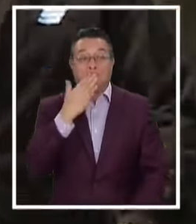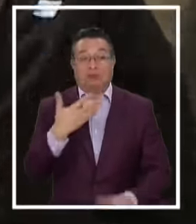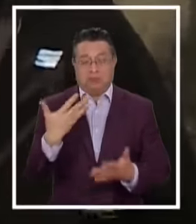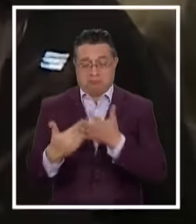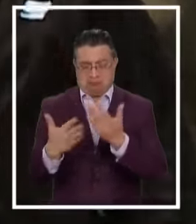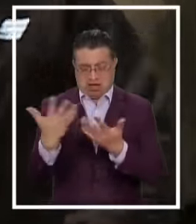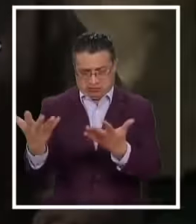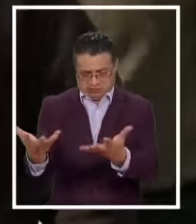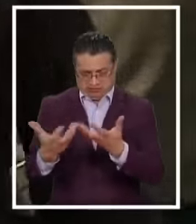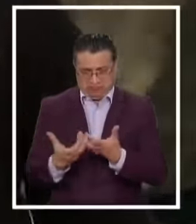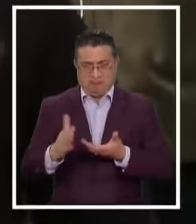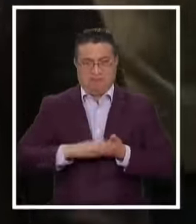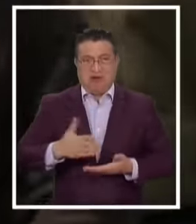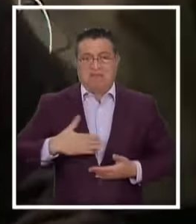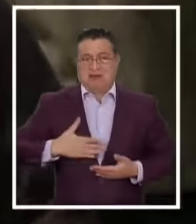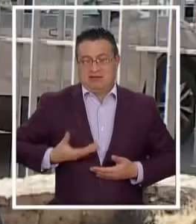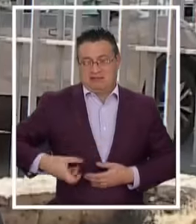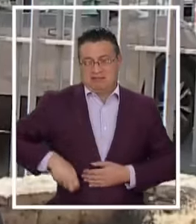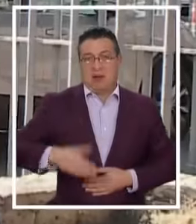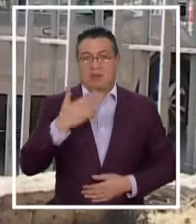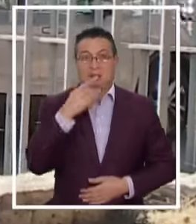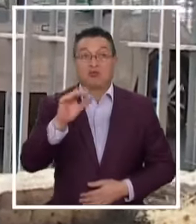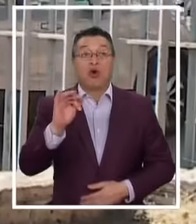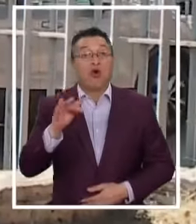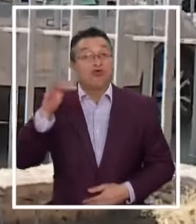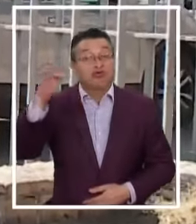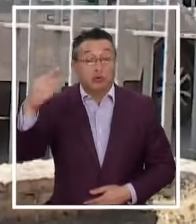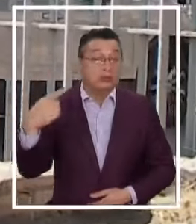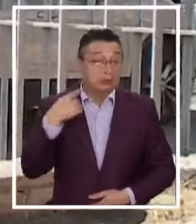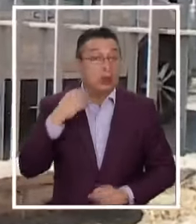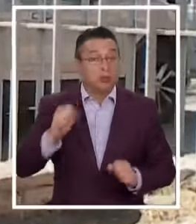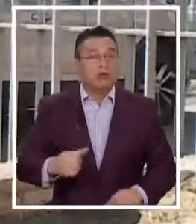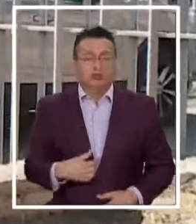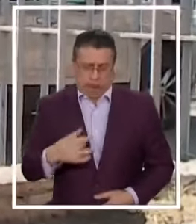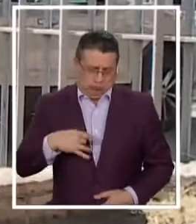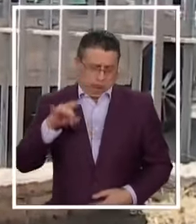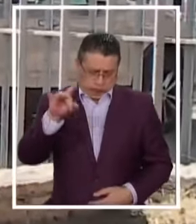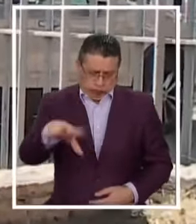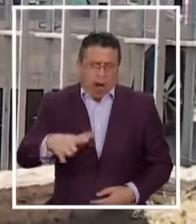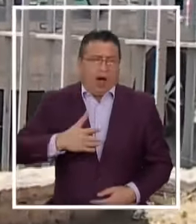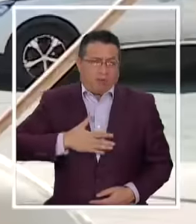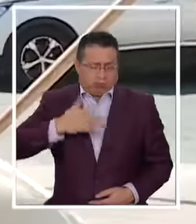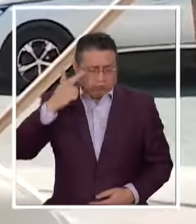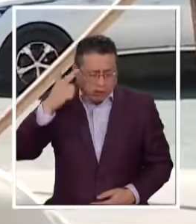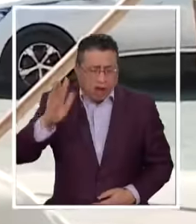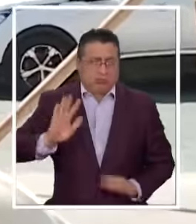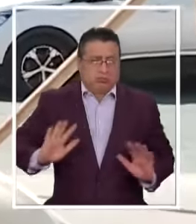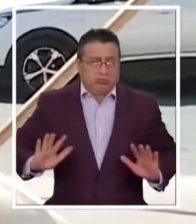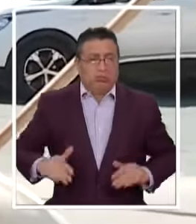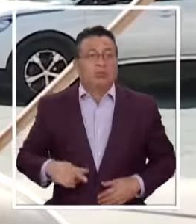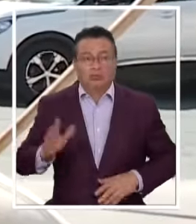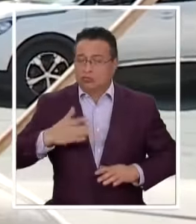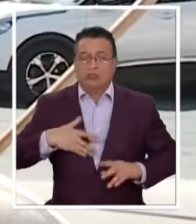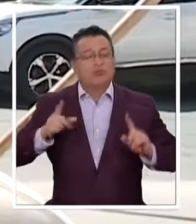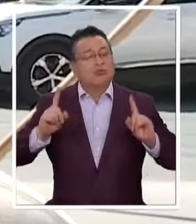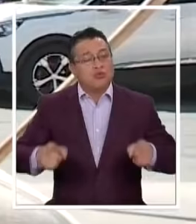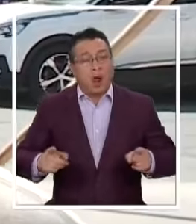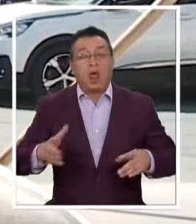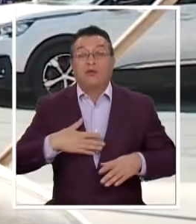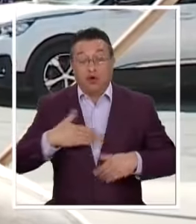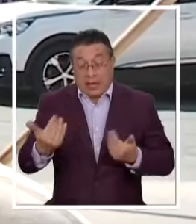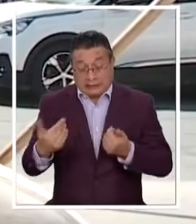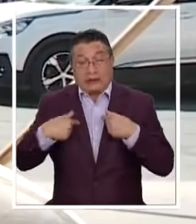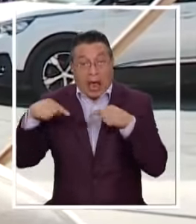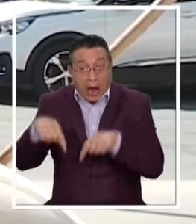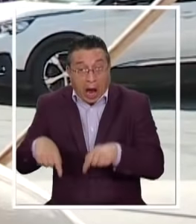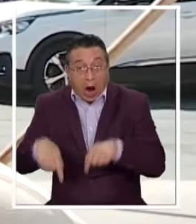mis manos Asumiendo la consecuencia Que tal vez puede afectar en su pensión futura Absolutamente, lo tengo súper claro De todas maneras De todas maneras Si ahora se